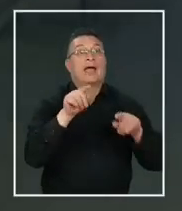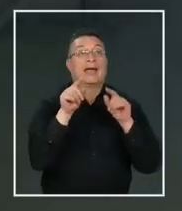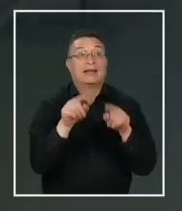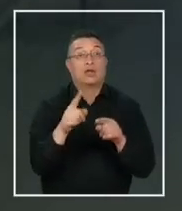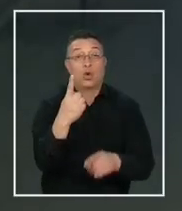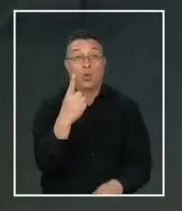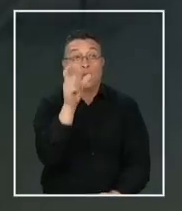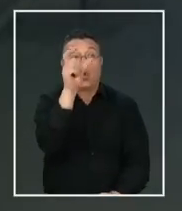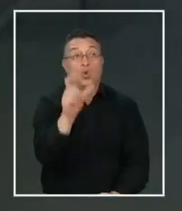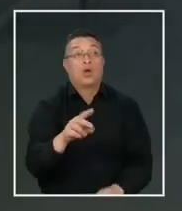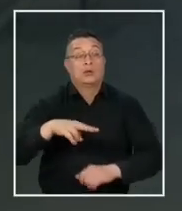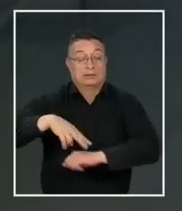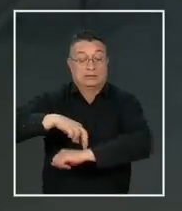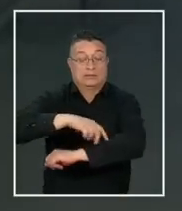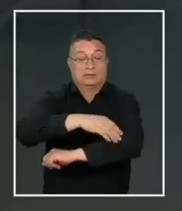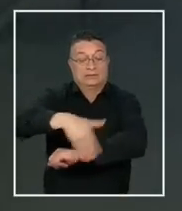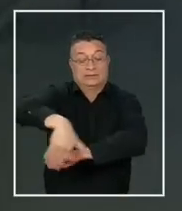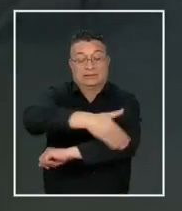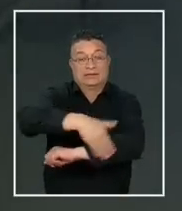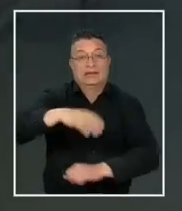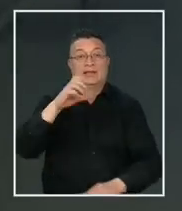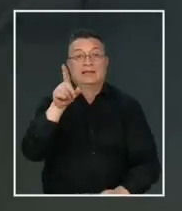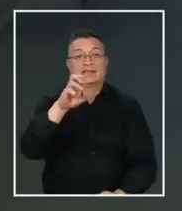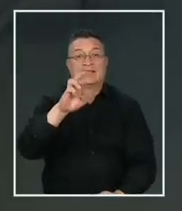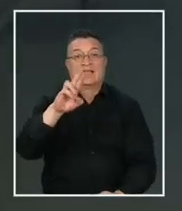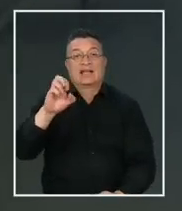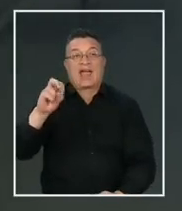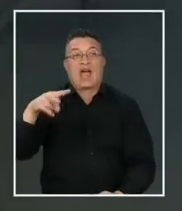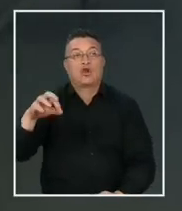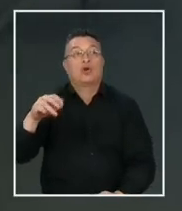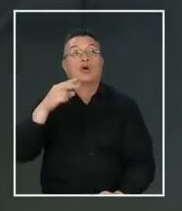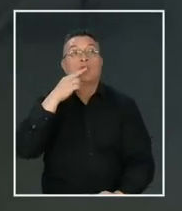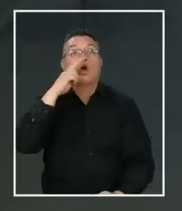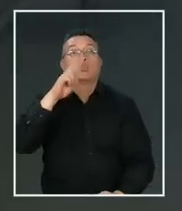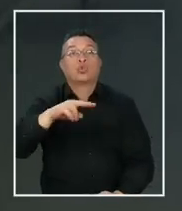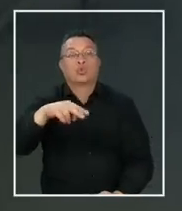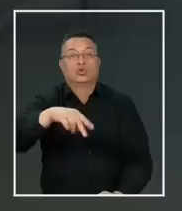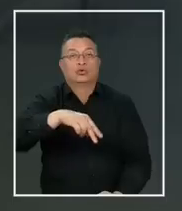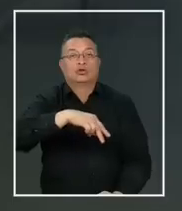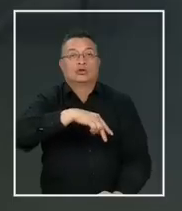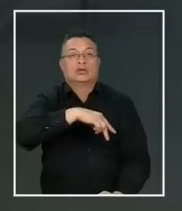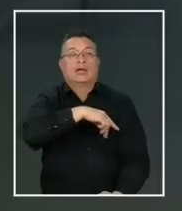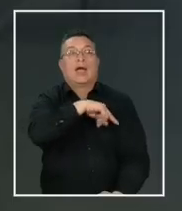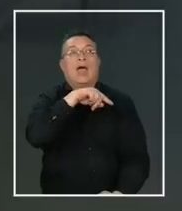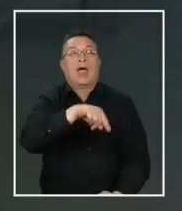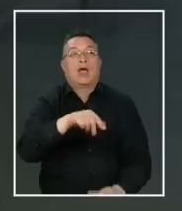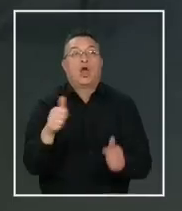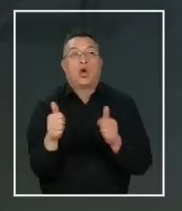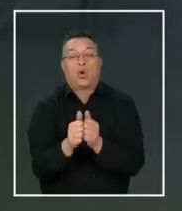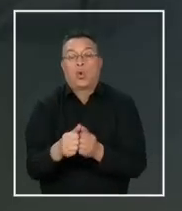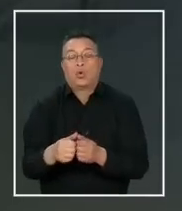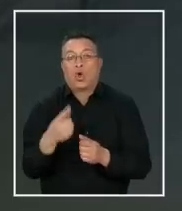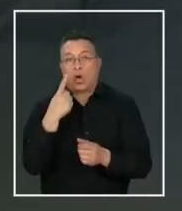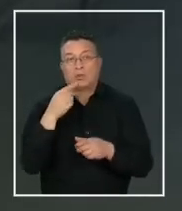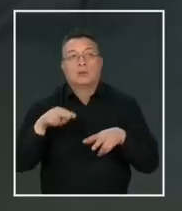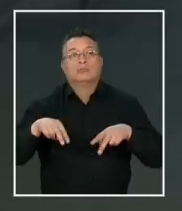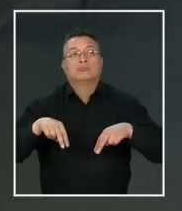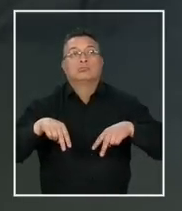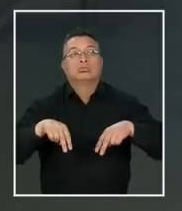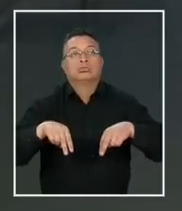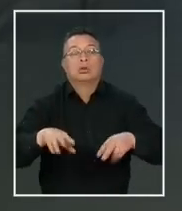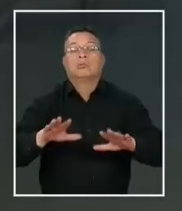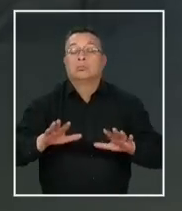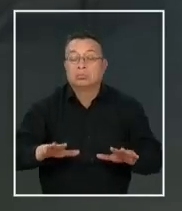Uno de ellos camina por calle Serrano hacia el sur con una caja de cartón acompañado de otro hombre. Toman un breve